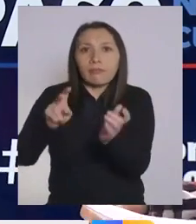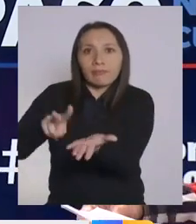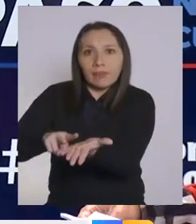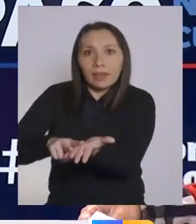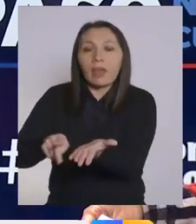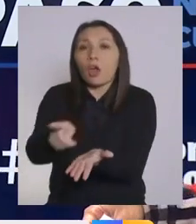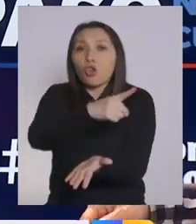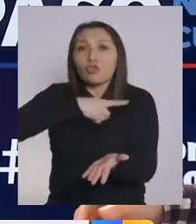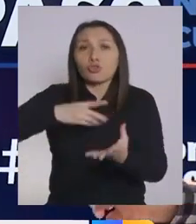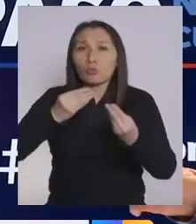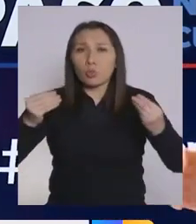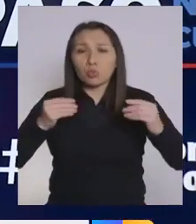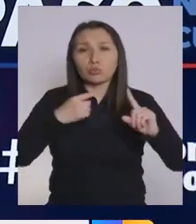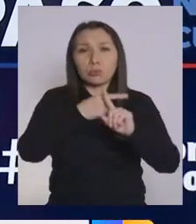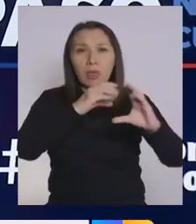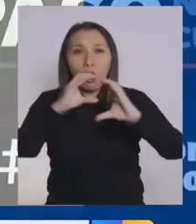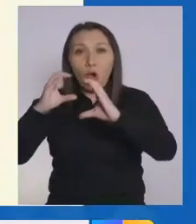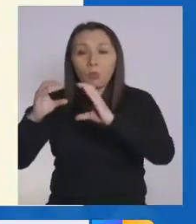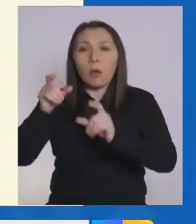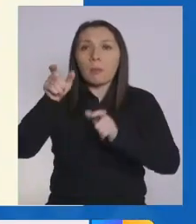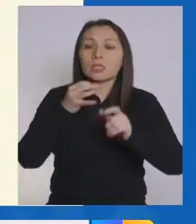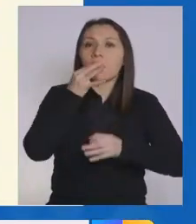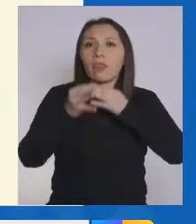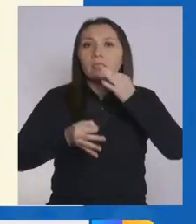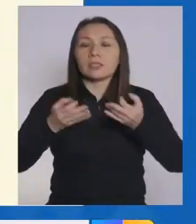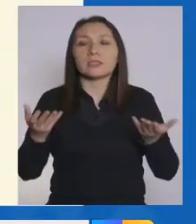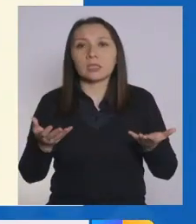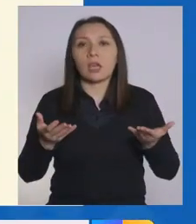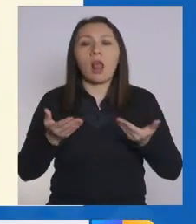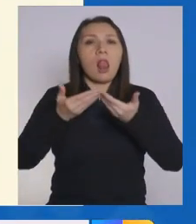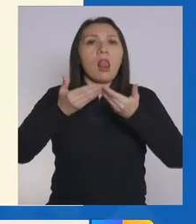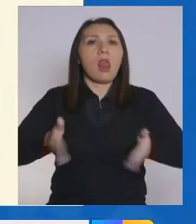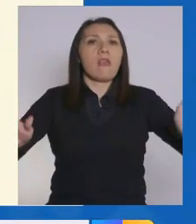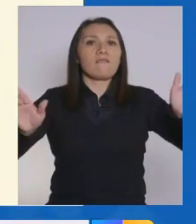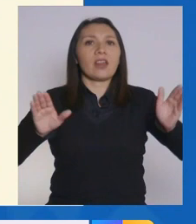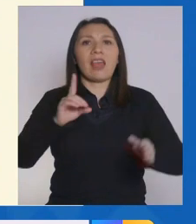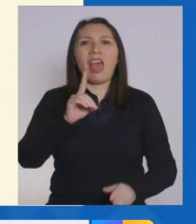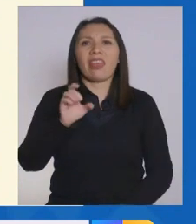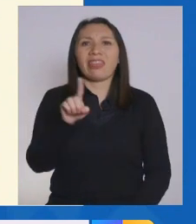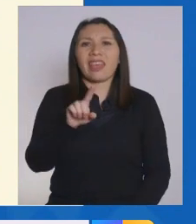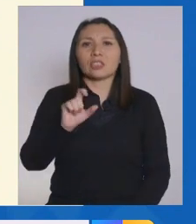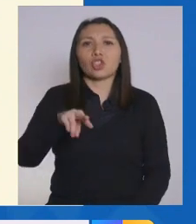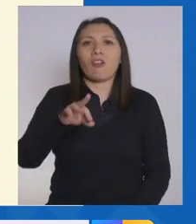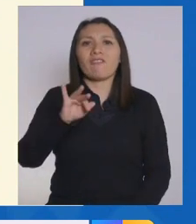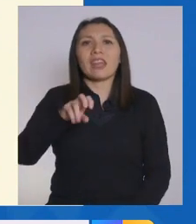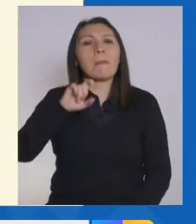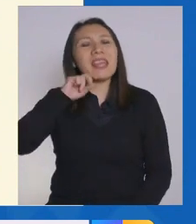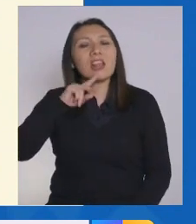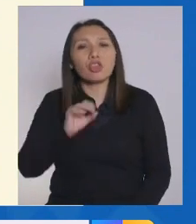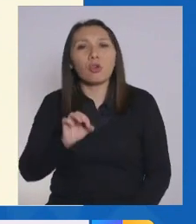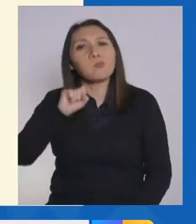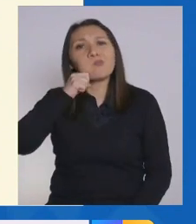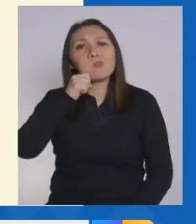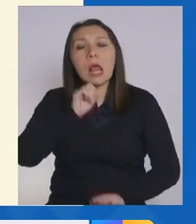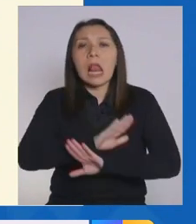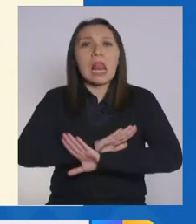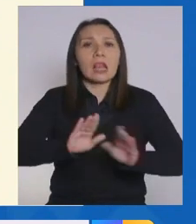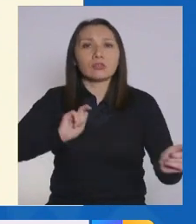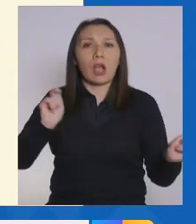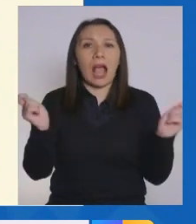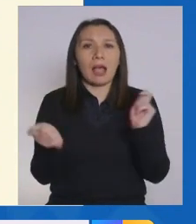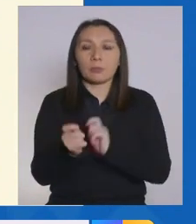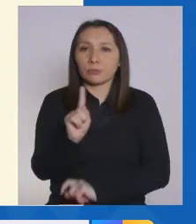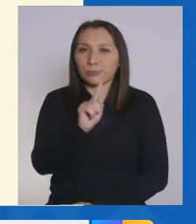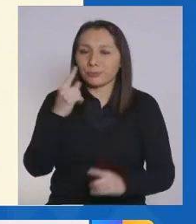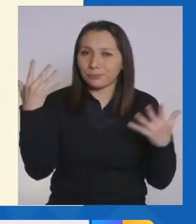viendo como en muchos medios de comunicación y mucha gente habla de desconfinamiento como sinónimo de transición. Eso es absolutamente